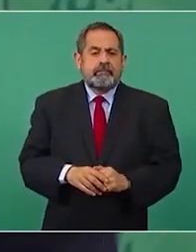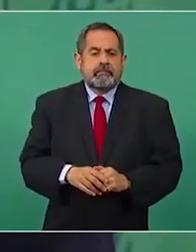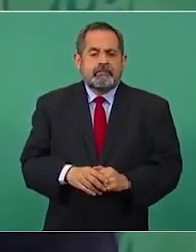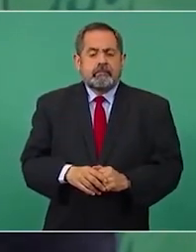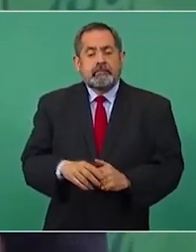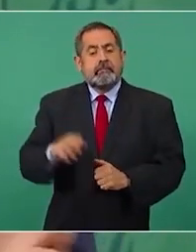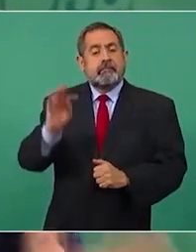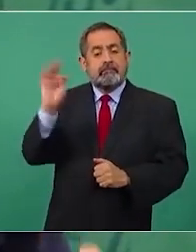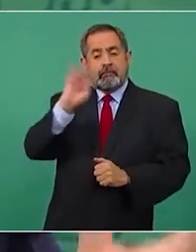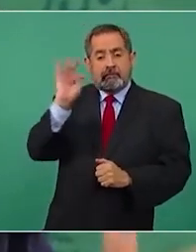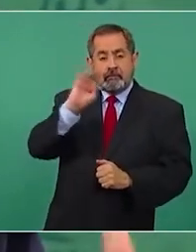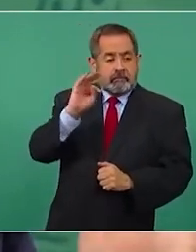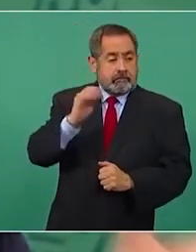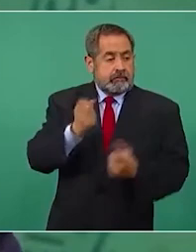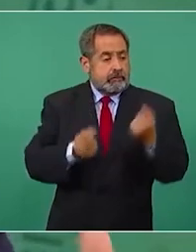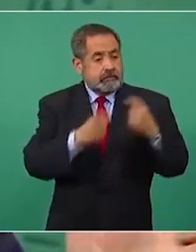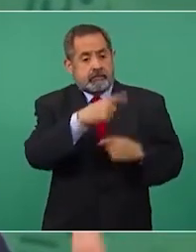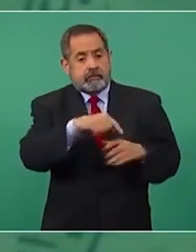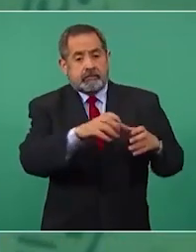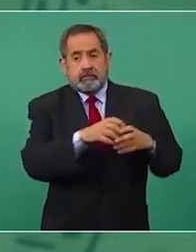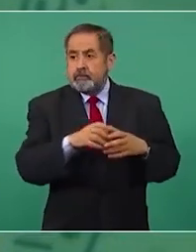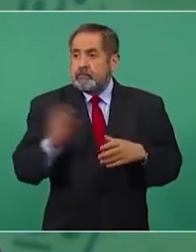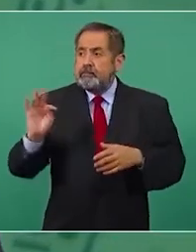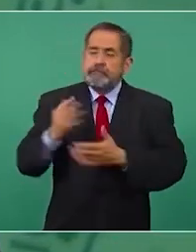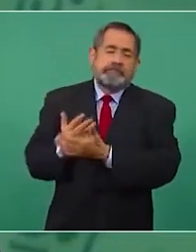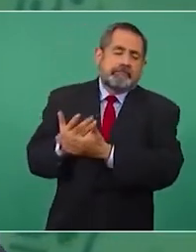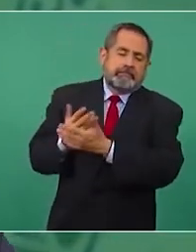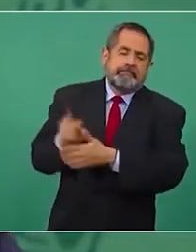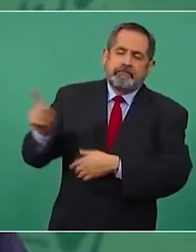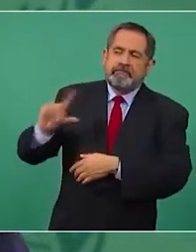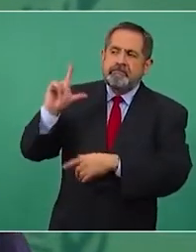Entonces, a lo mejor lo están esperando. Ya se va a ir.